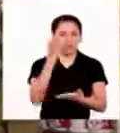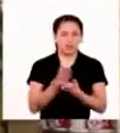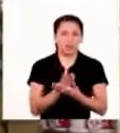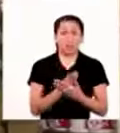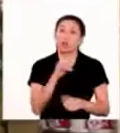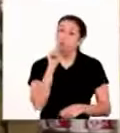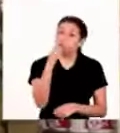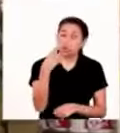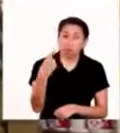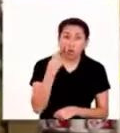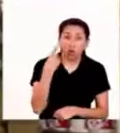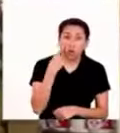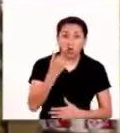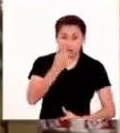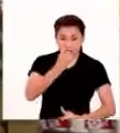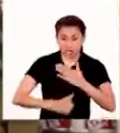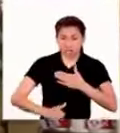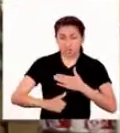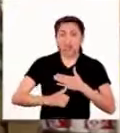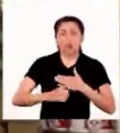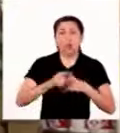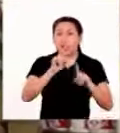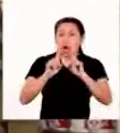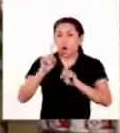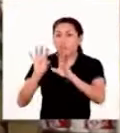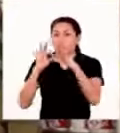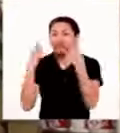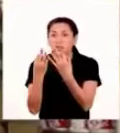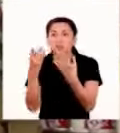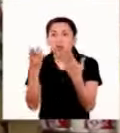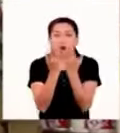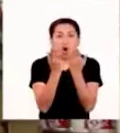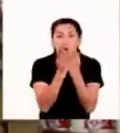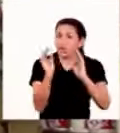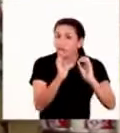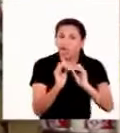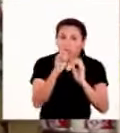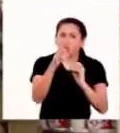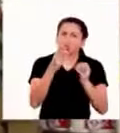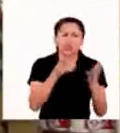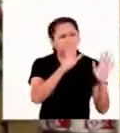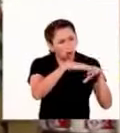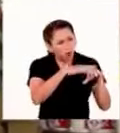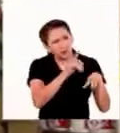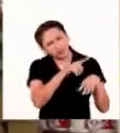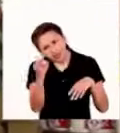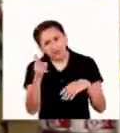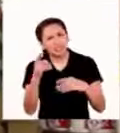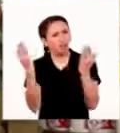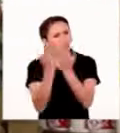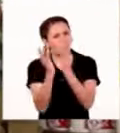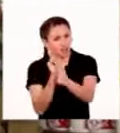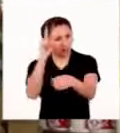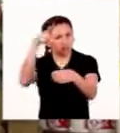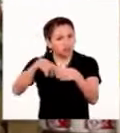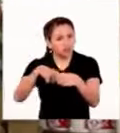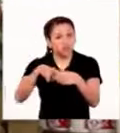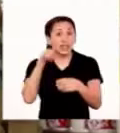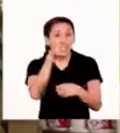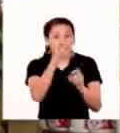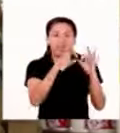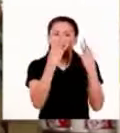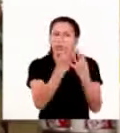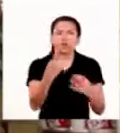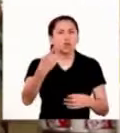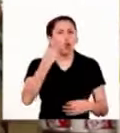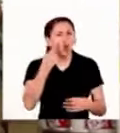si conocen familias con hijos que no están en la escuela invítenlas a regresar quizás esa familia necesita conocer la